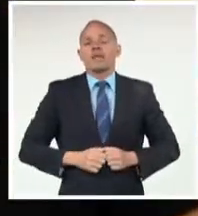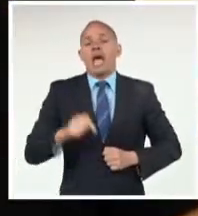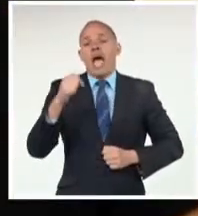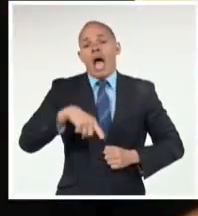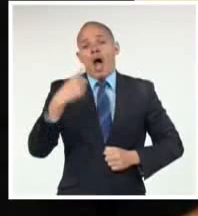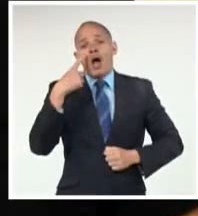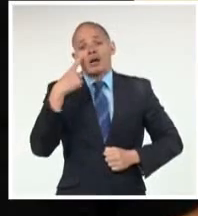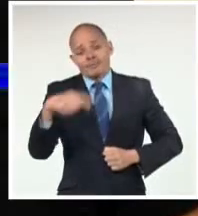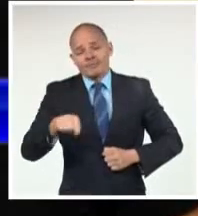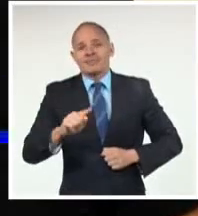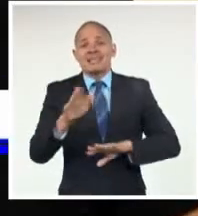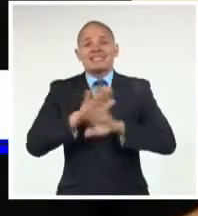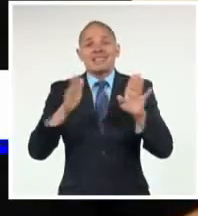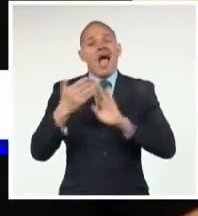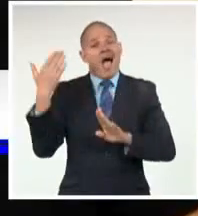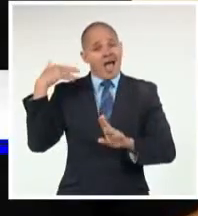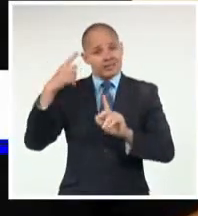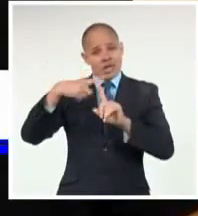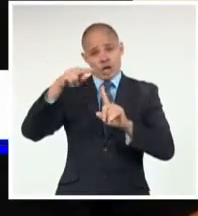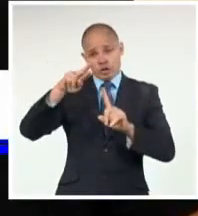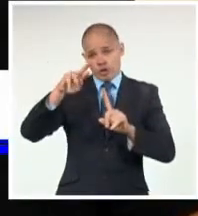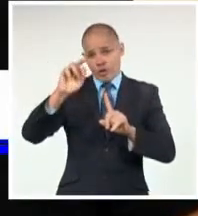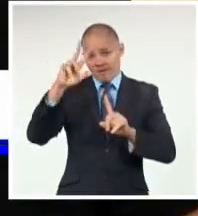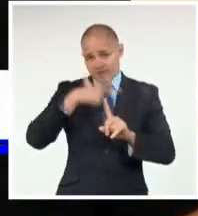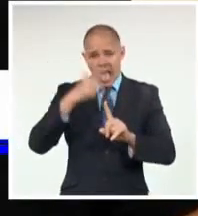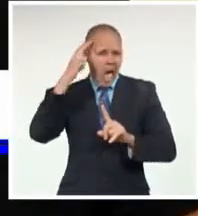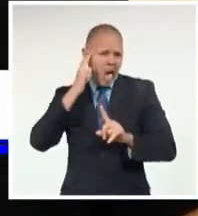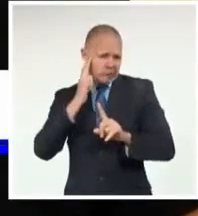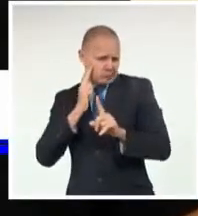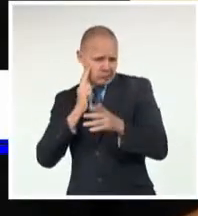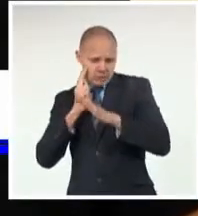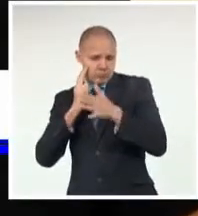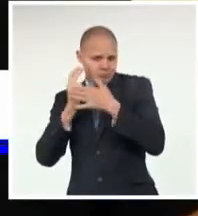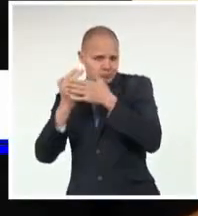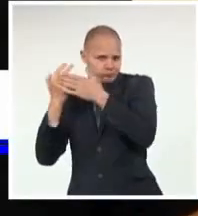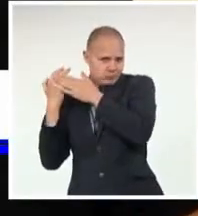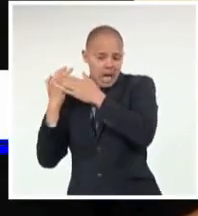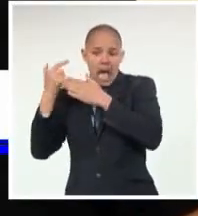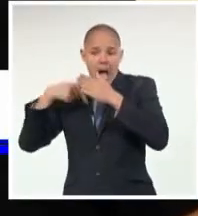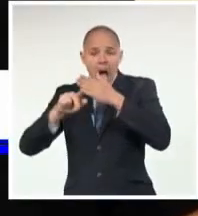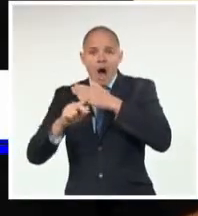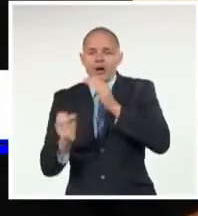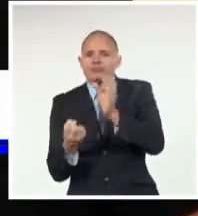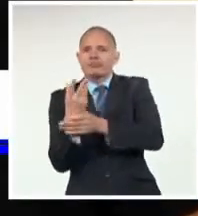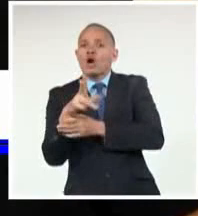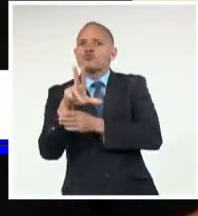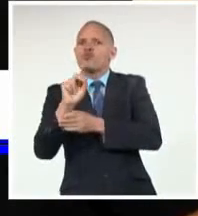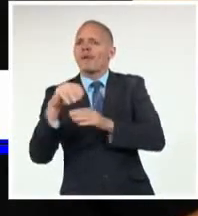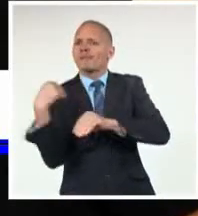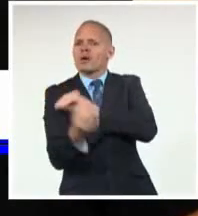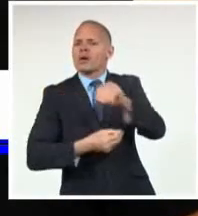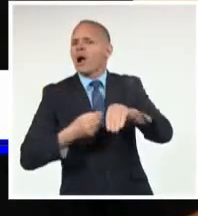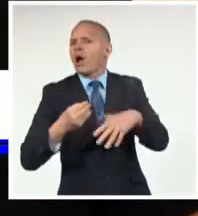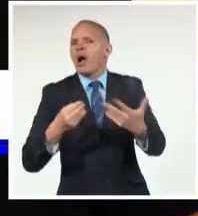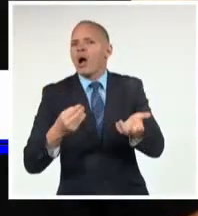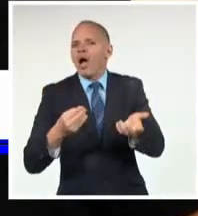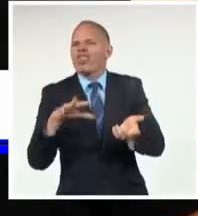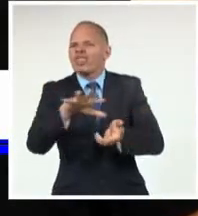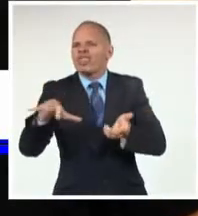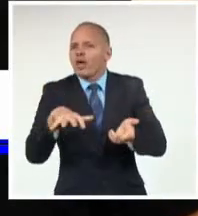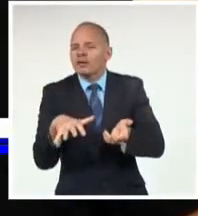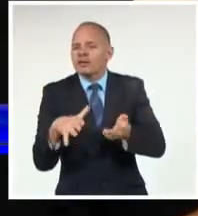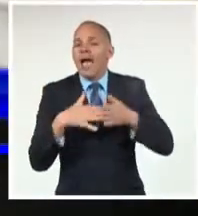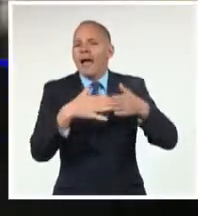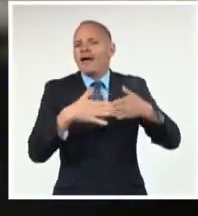se funda, Manzanillo, como ustedes saben, el día dos de